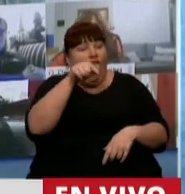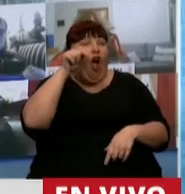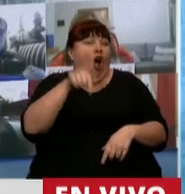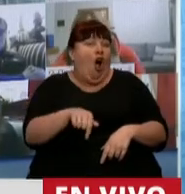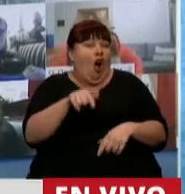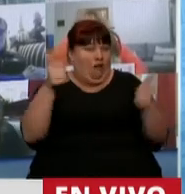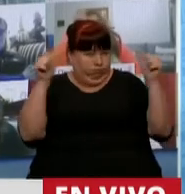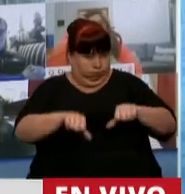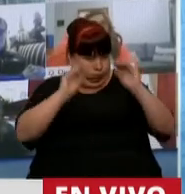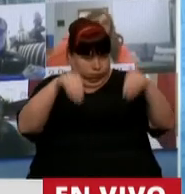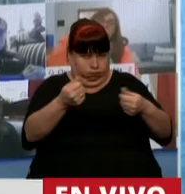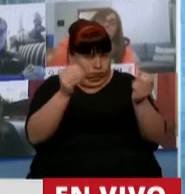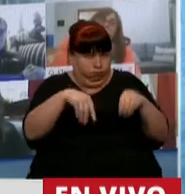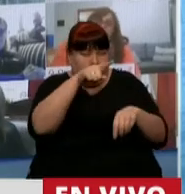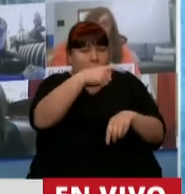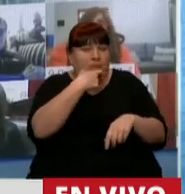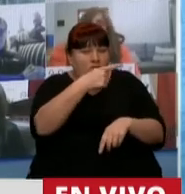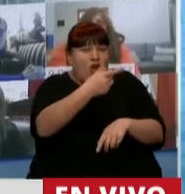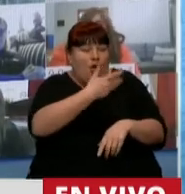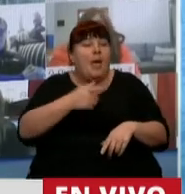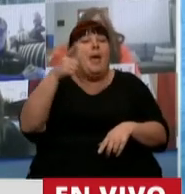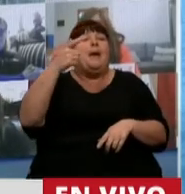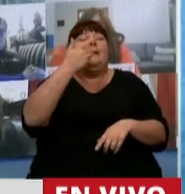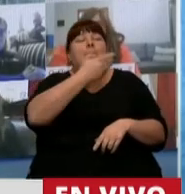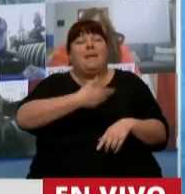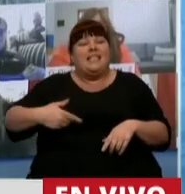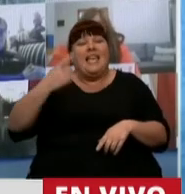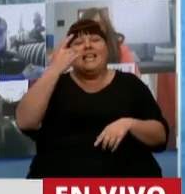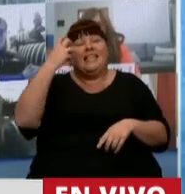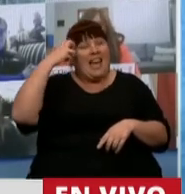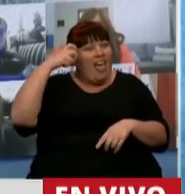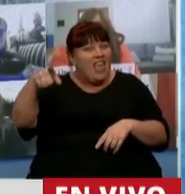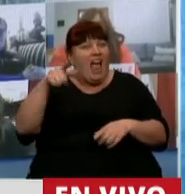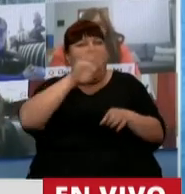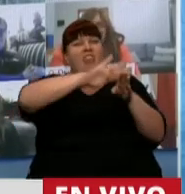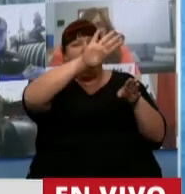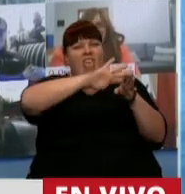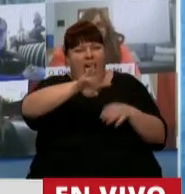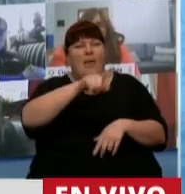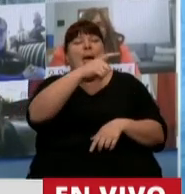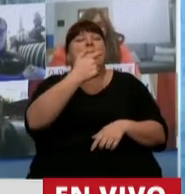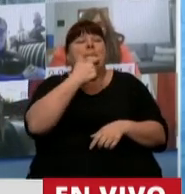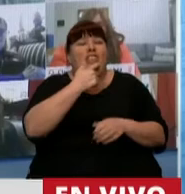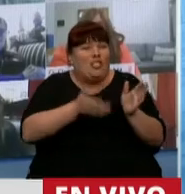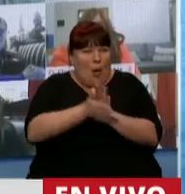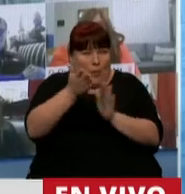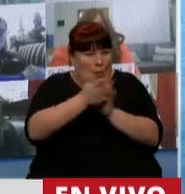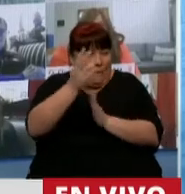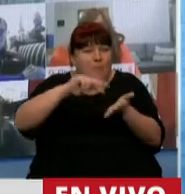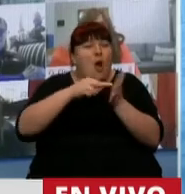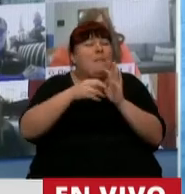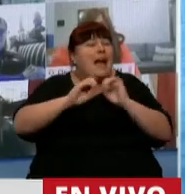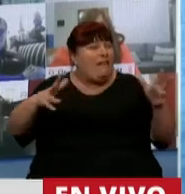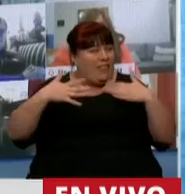está en default, de esa Mendoza que el presidente de la UCR dejó endeudada, esa Mendoza que está al borde de la crisis